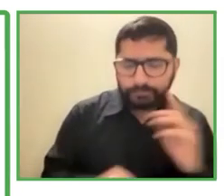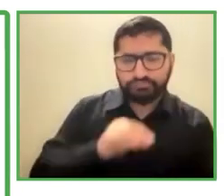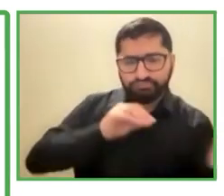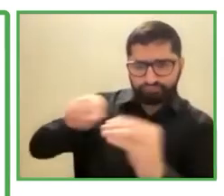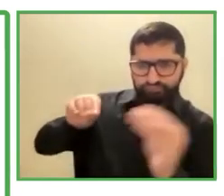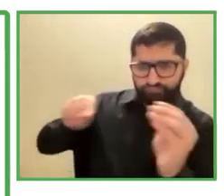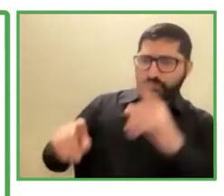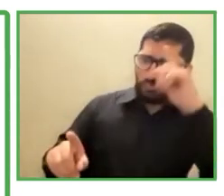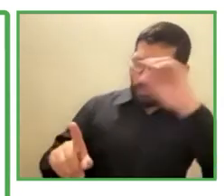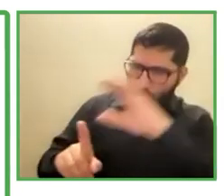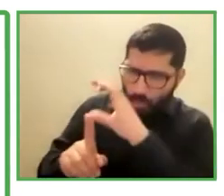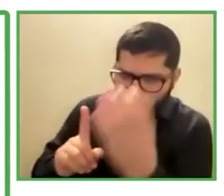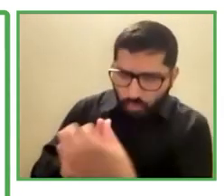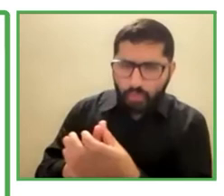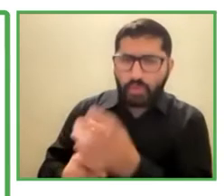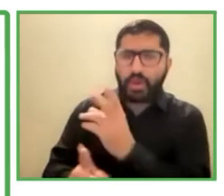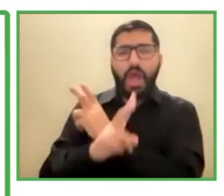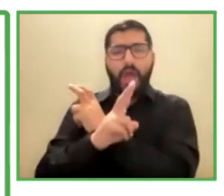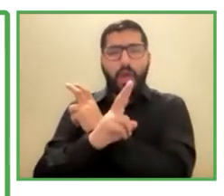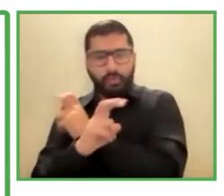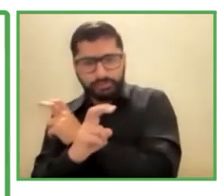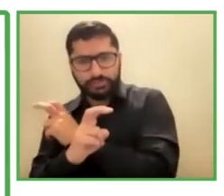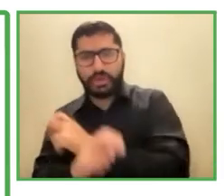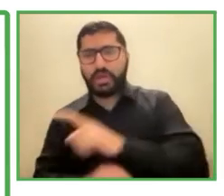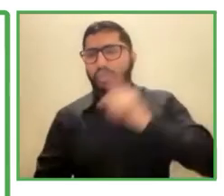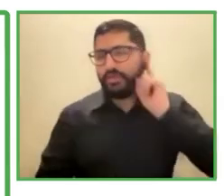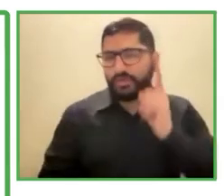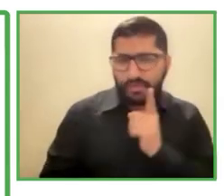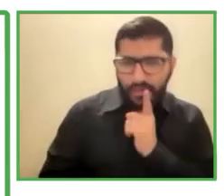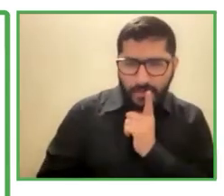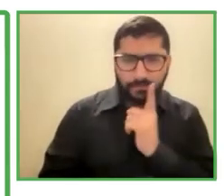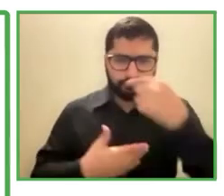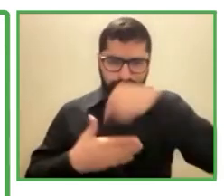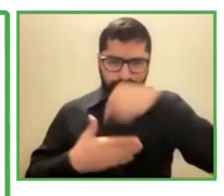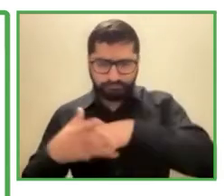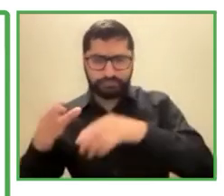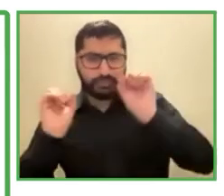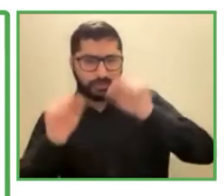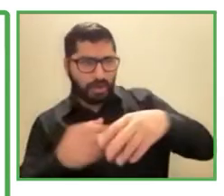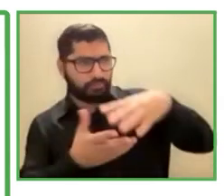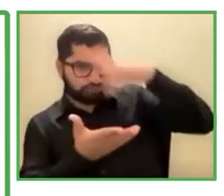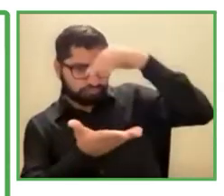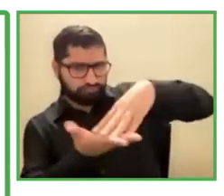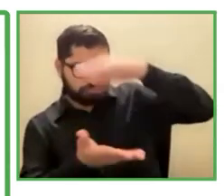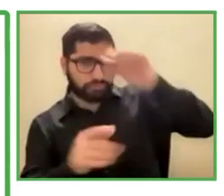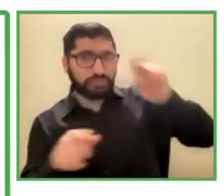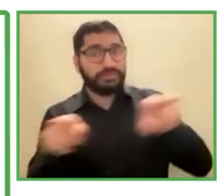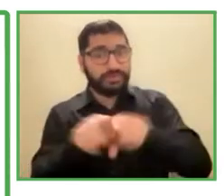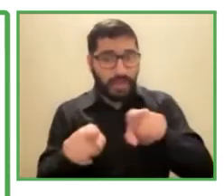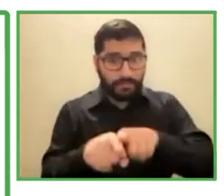después de codas estas son personas